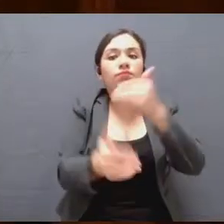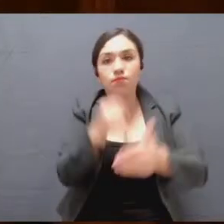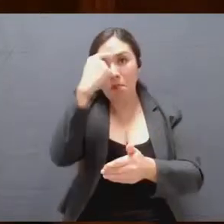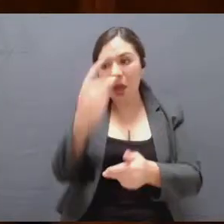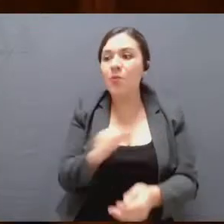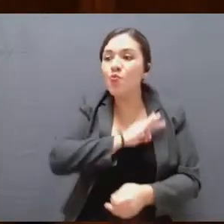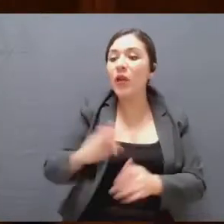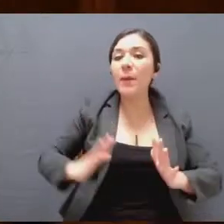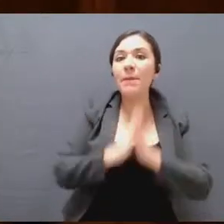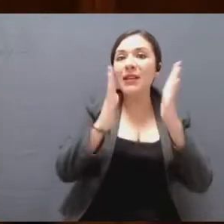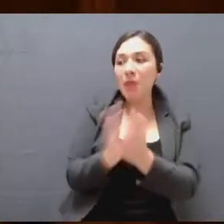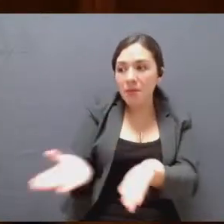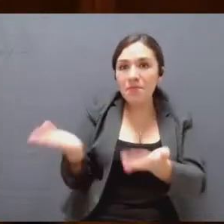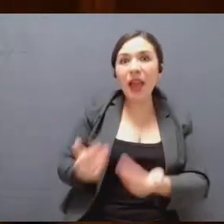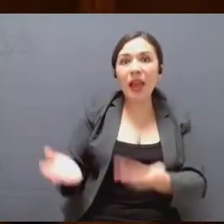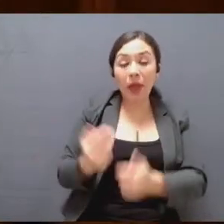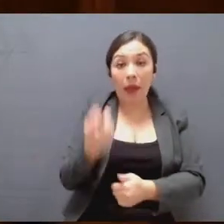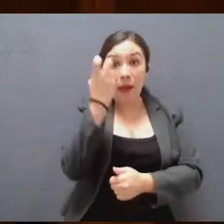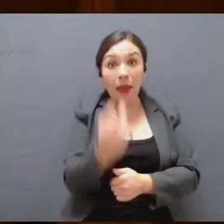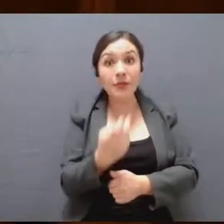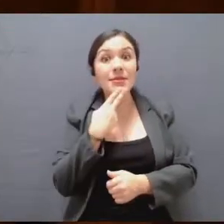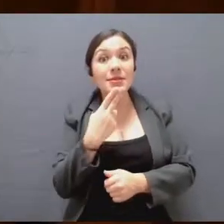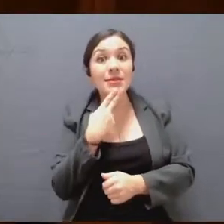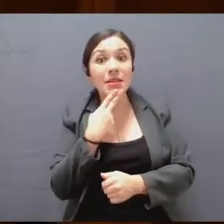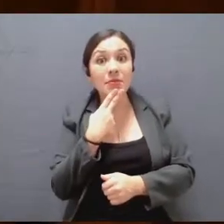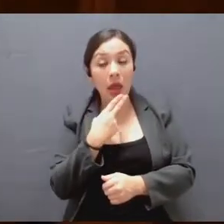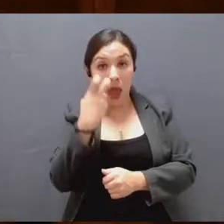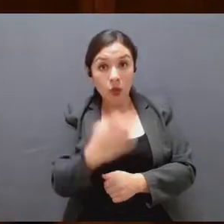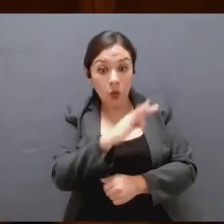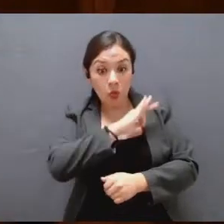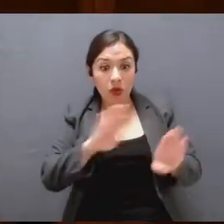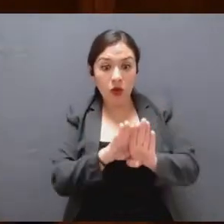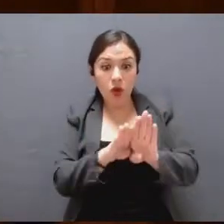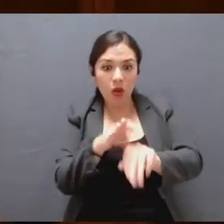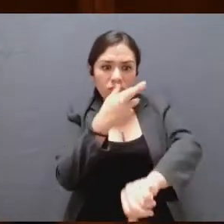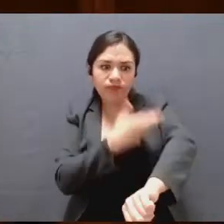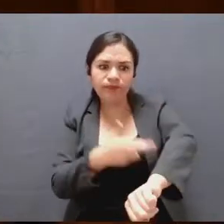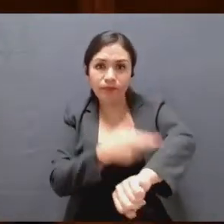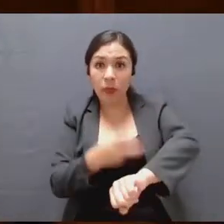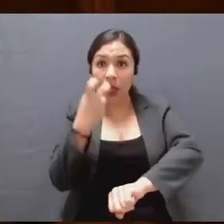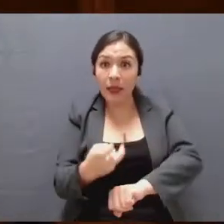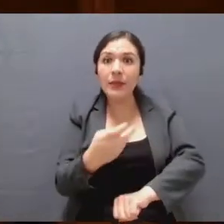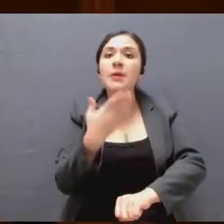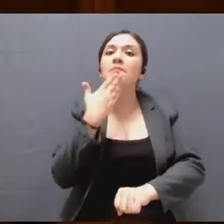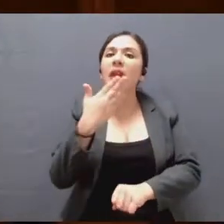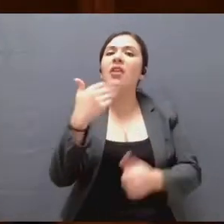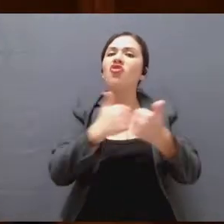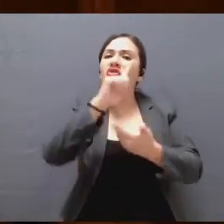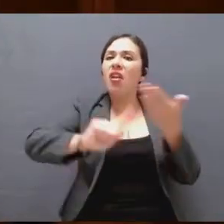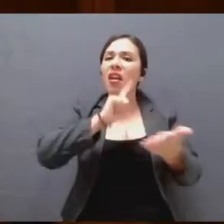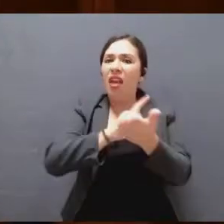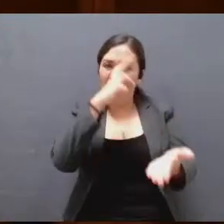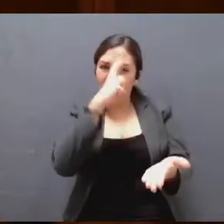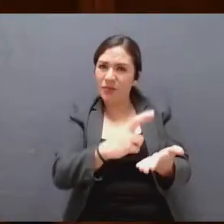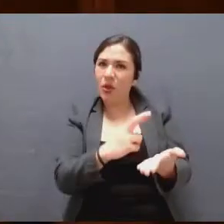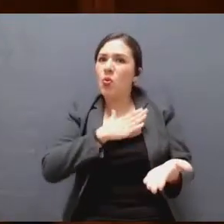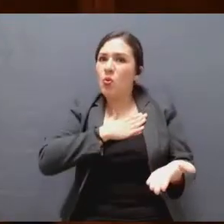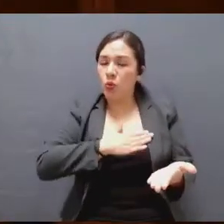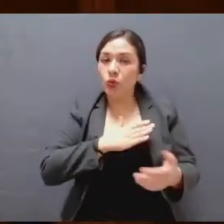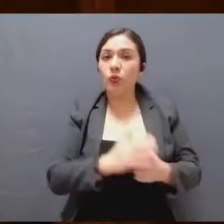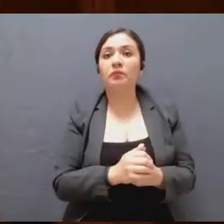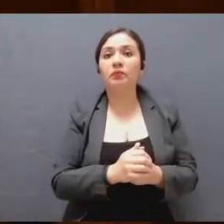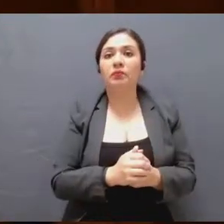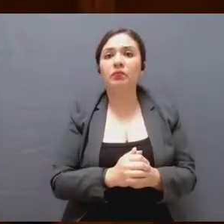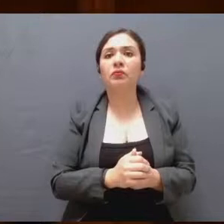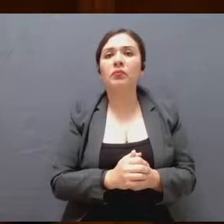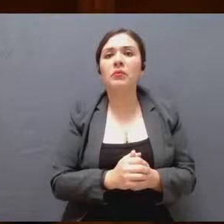Su efectividad y la capacidad de los mecanismos gocen de plena legitimidad. La revocación del